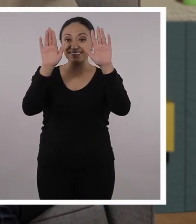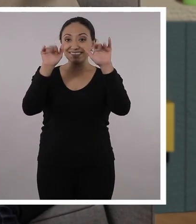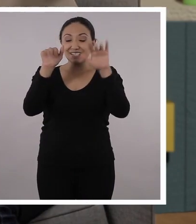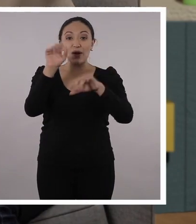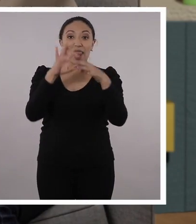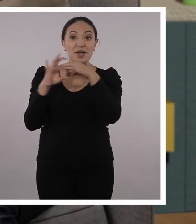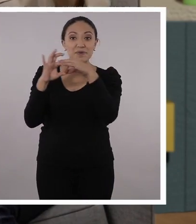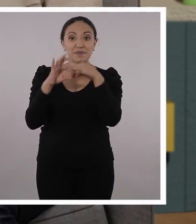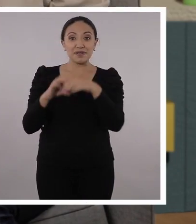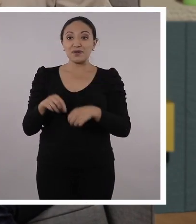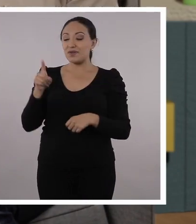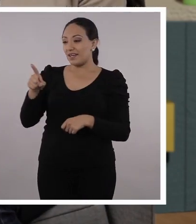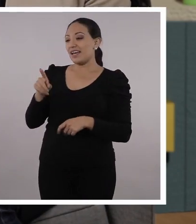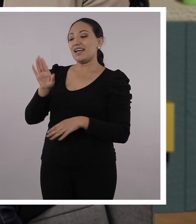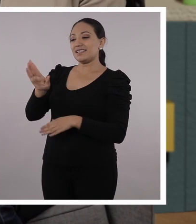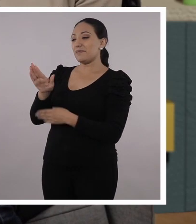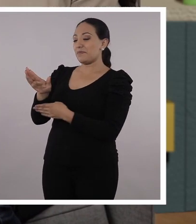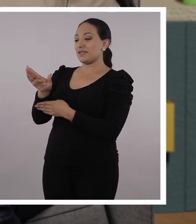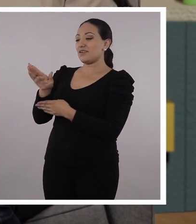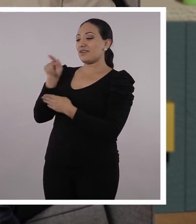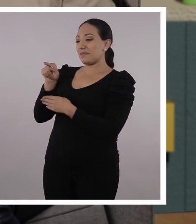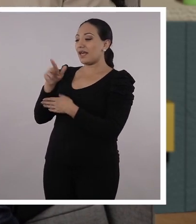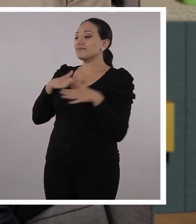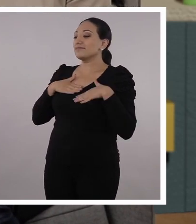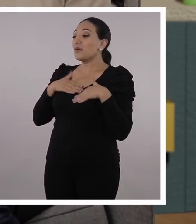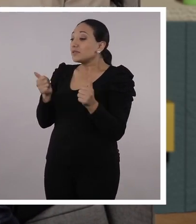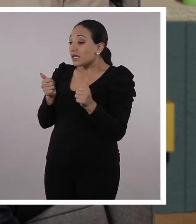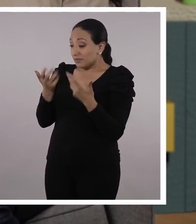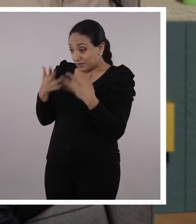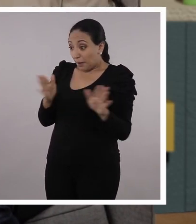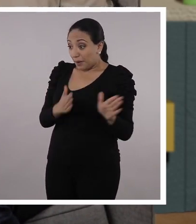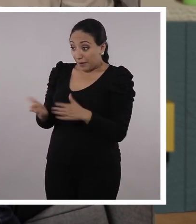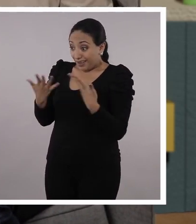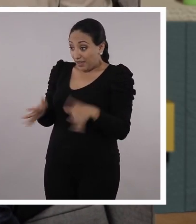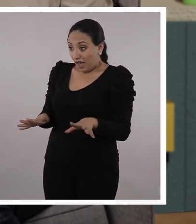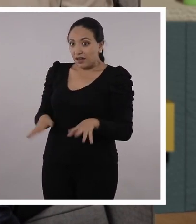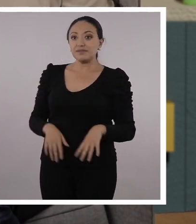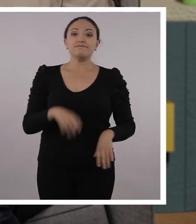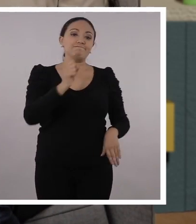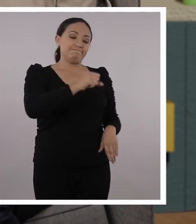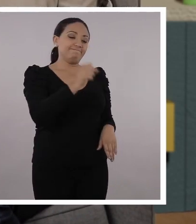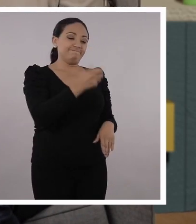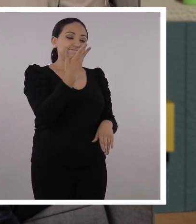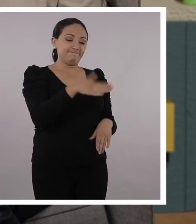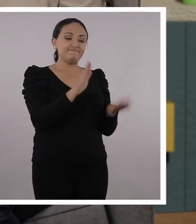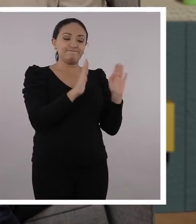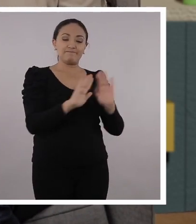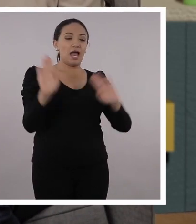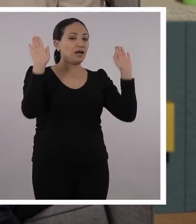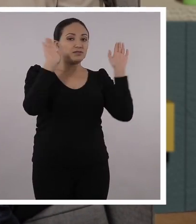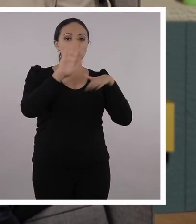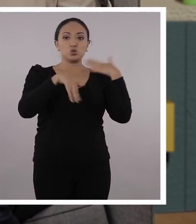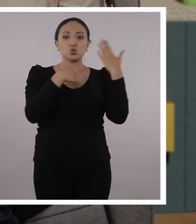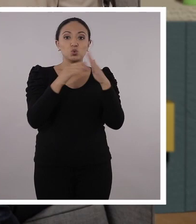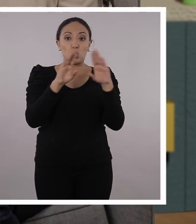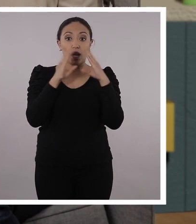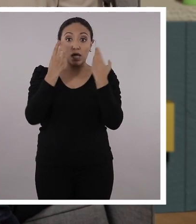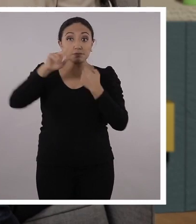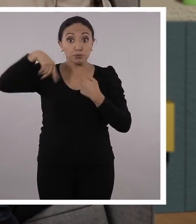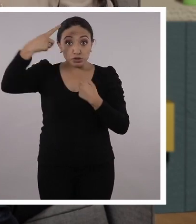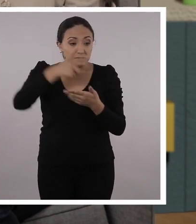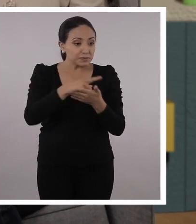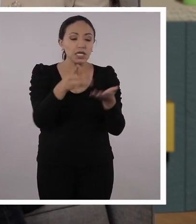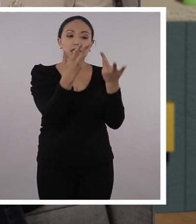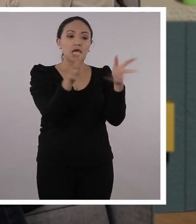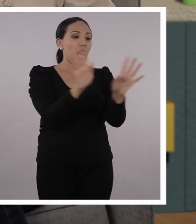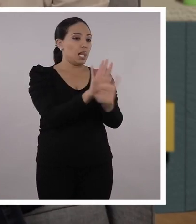¡Hola, colegas! ¡Hola, Profesor Alfonso! ¿Cómo estás? ¿Estás terminando los preparativos? Sí, sabes que ya terminé de preparar todas las clases de